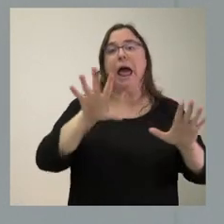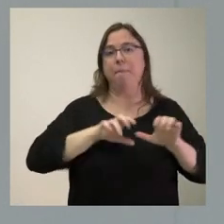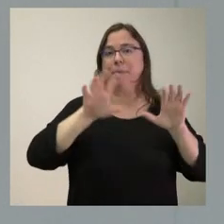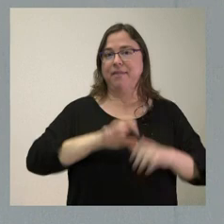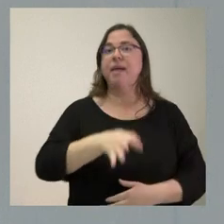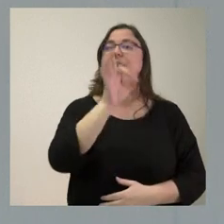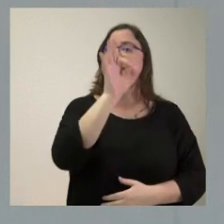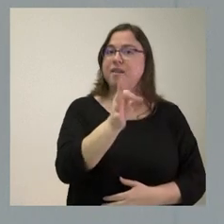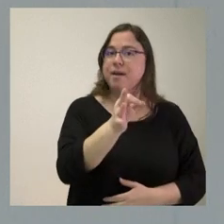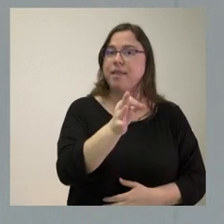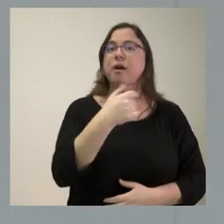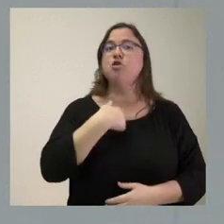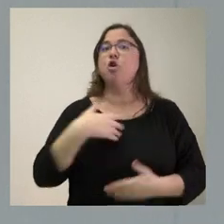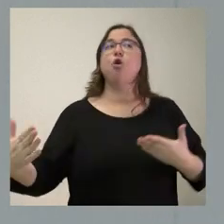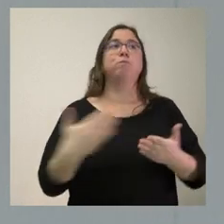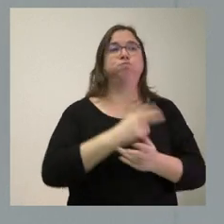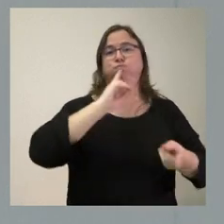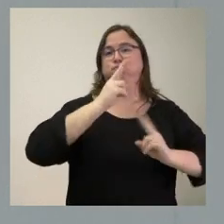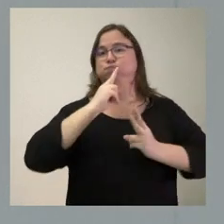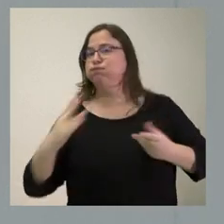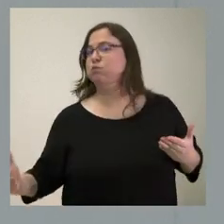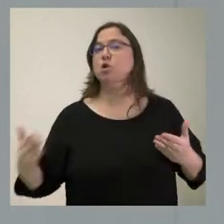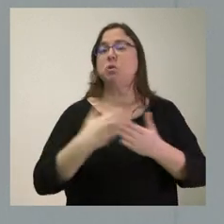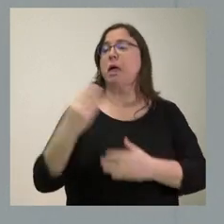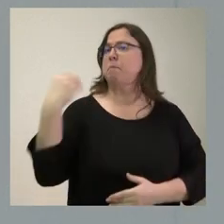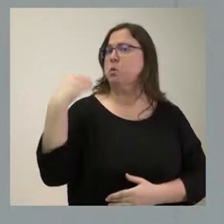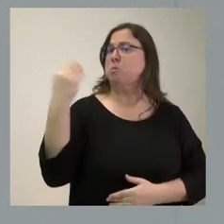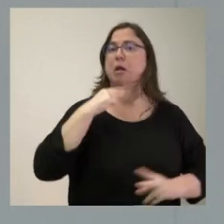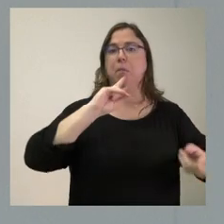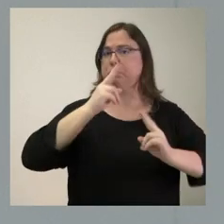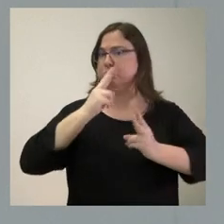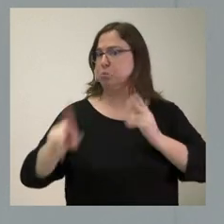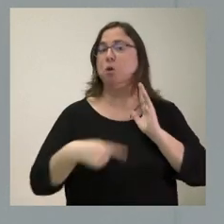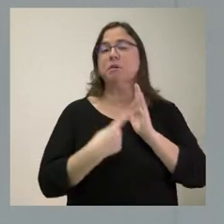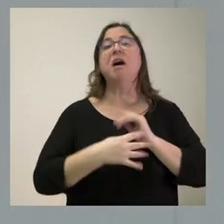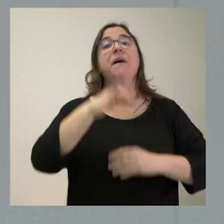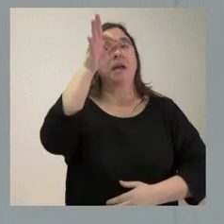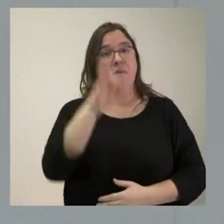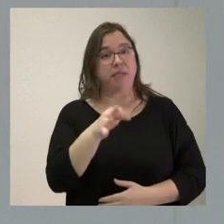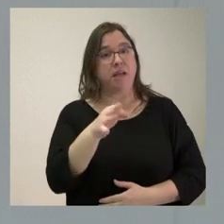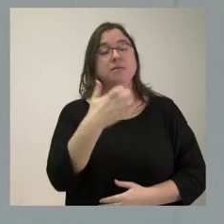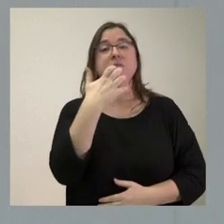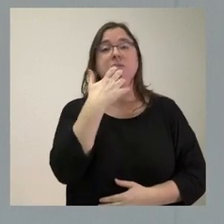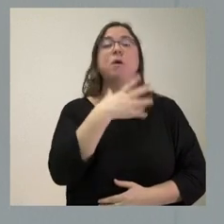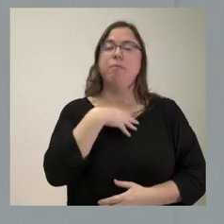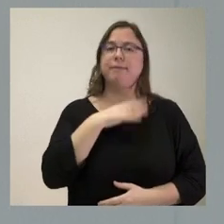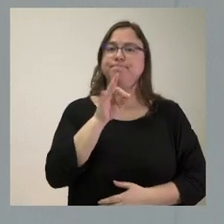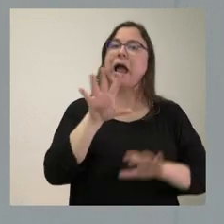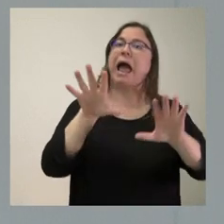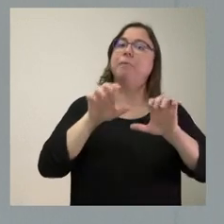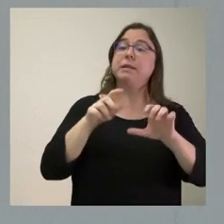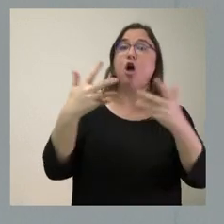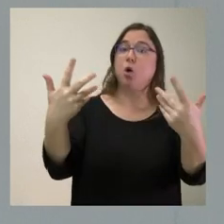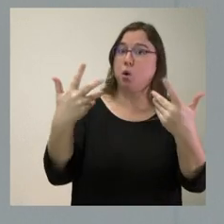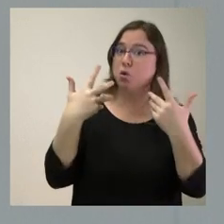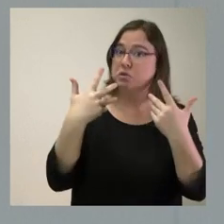verdad que contesté a todas las preguntas que se me hicieron, pero también es cierto que, en la medida en que se pueda aprender, y su consejo es